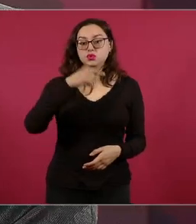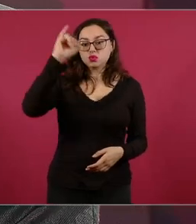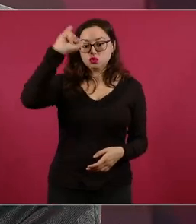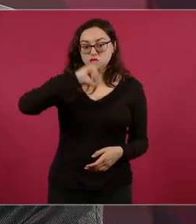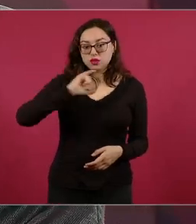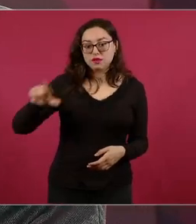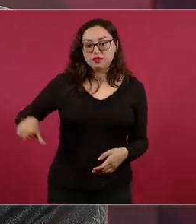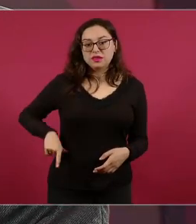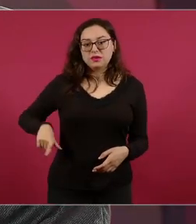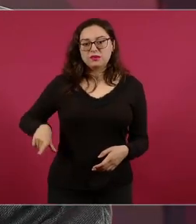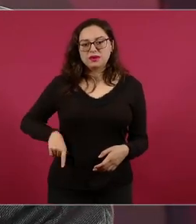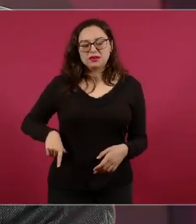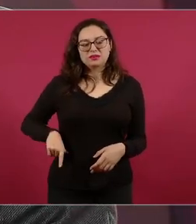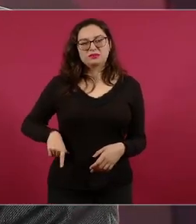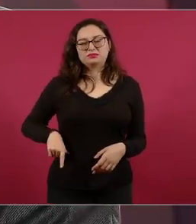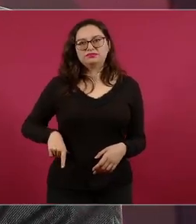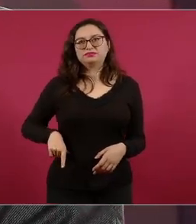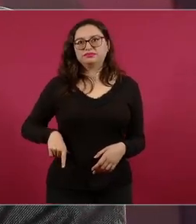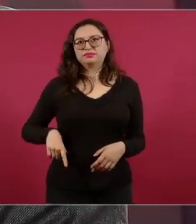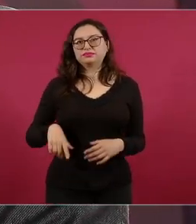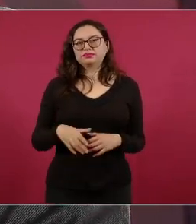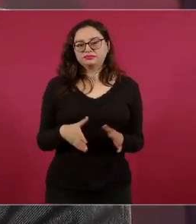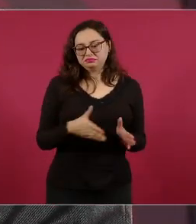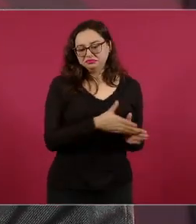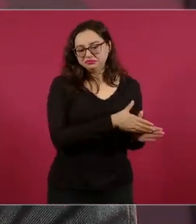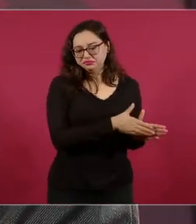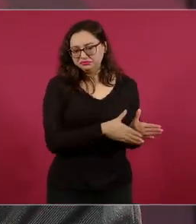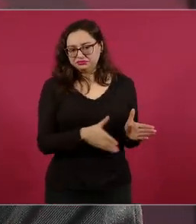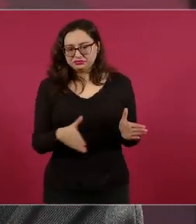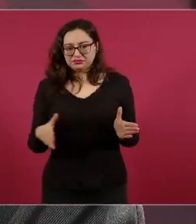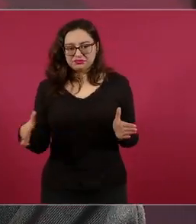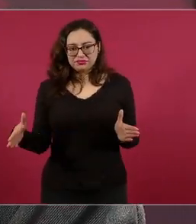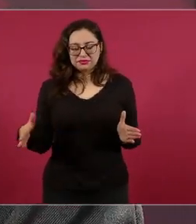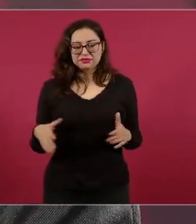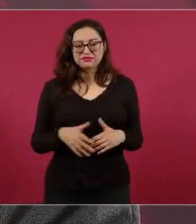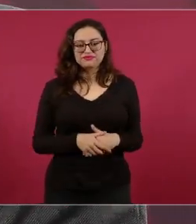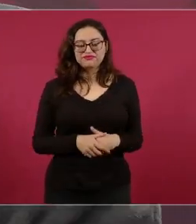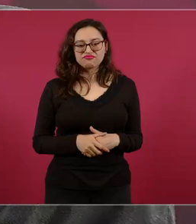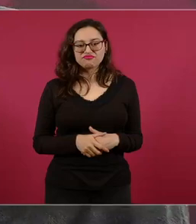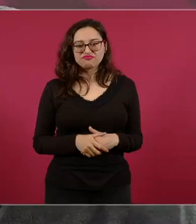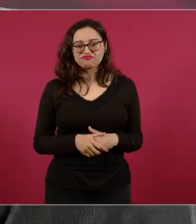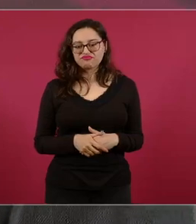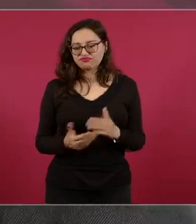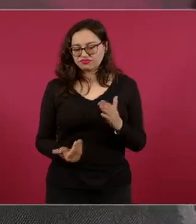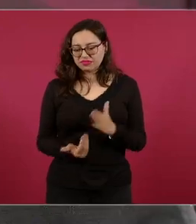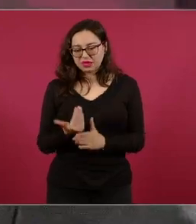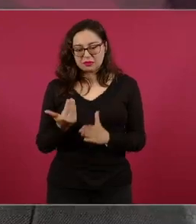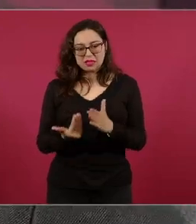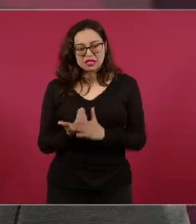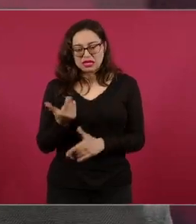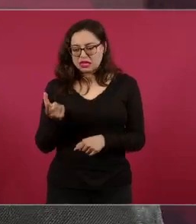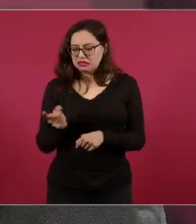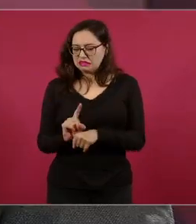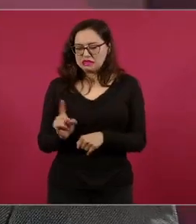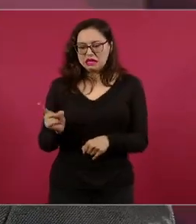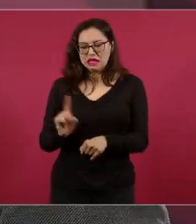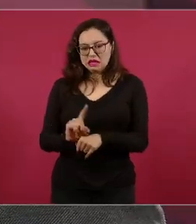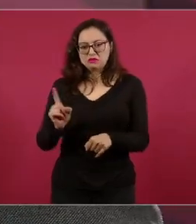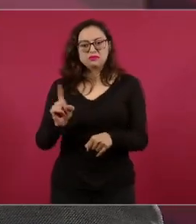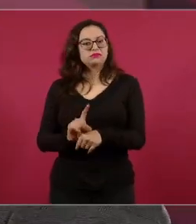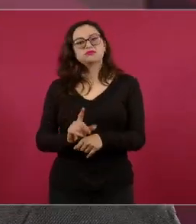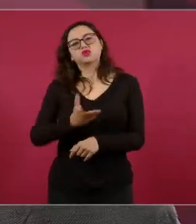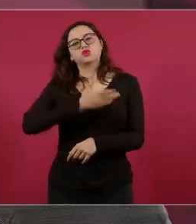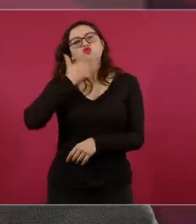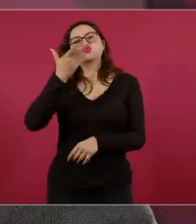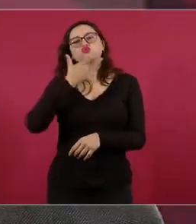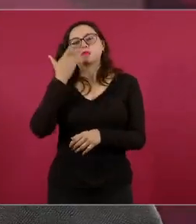dolía cuando recibí el reporte de las mañanas porque desde entonces